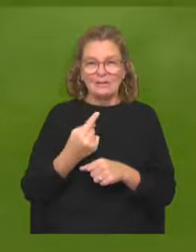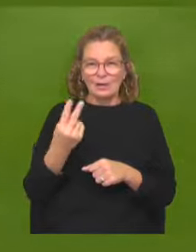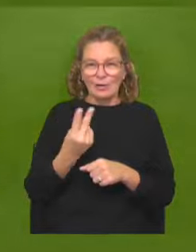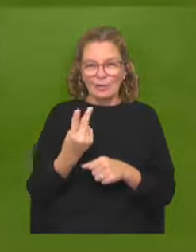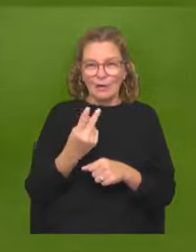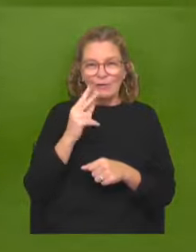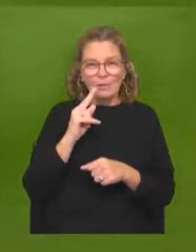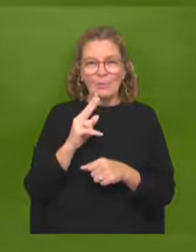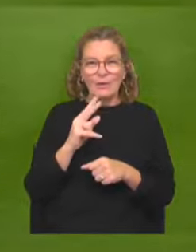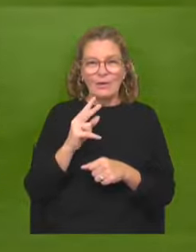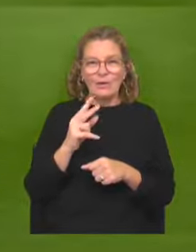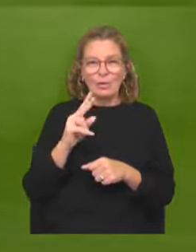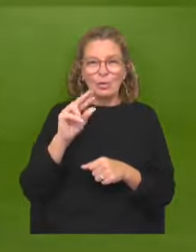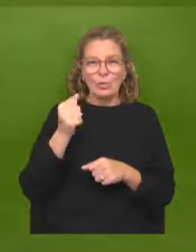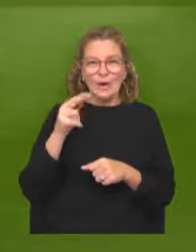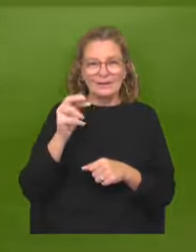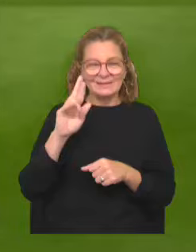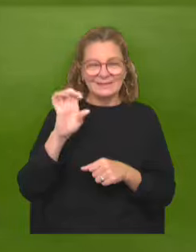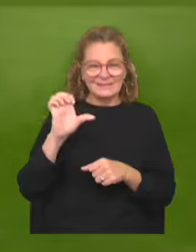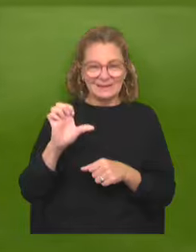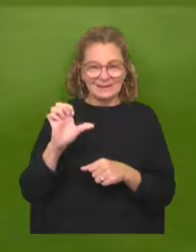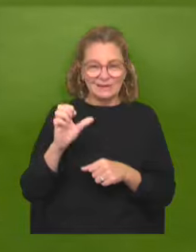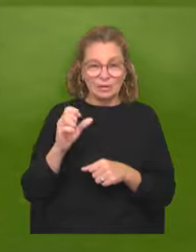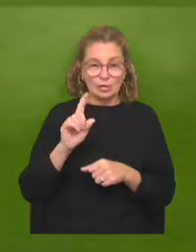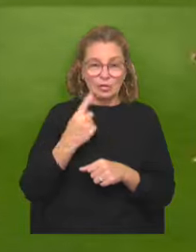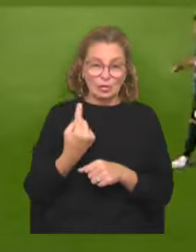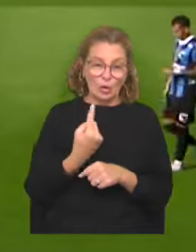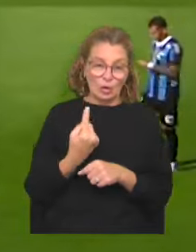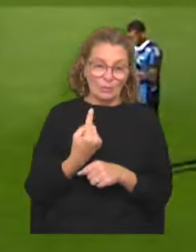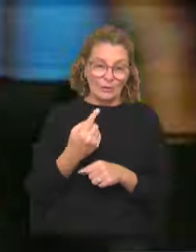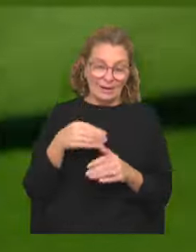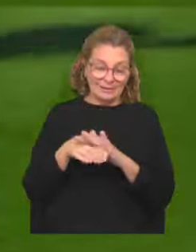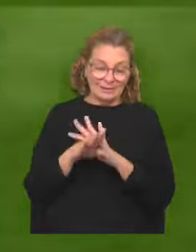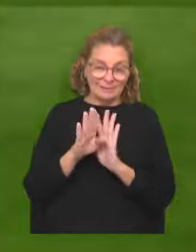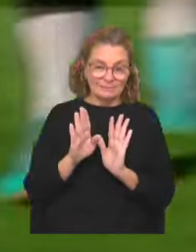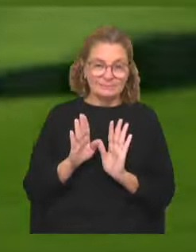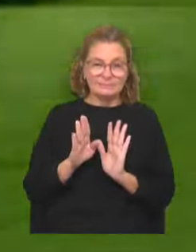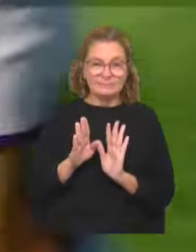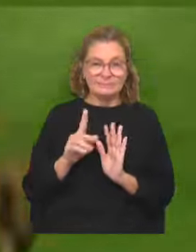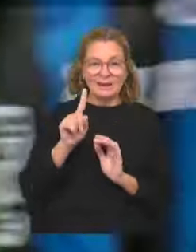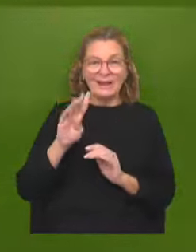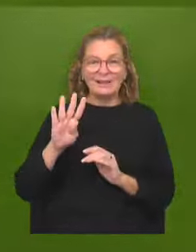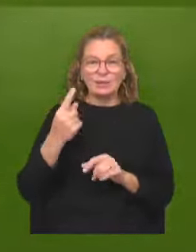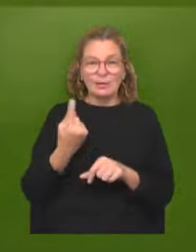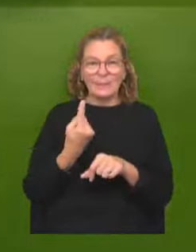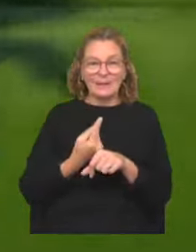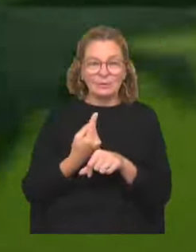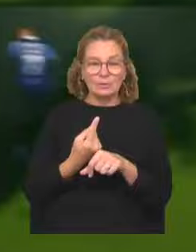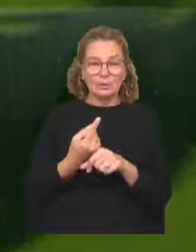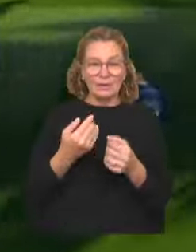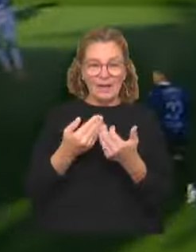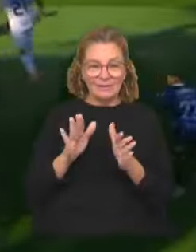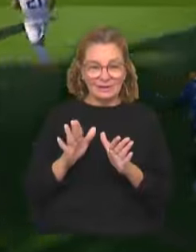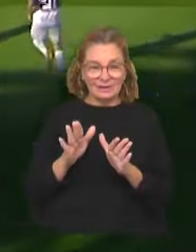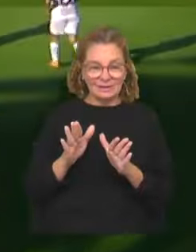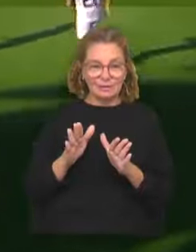abre la cuenta para Defensor Sporting, define solo, entrando a los 14 minutos del primer tiempo y abriendo